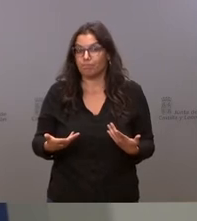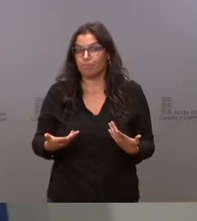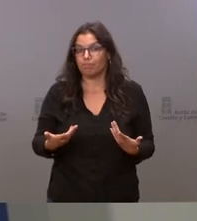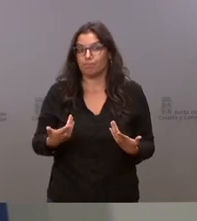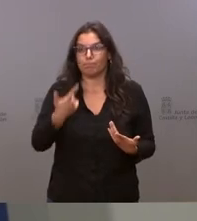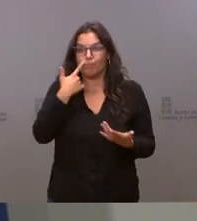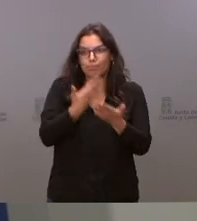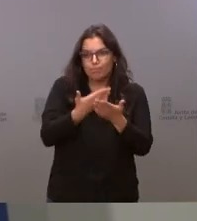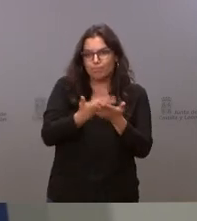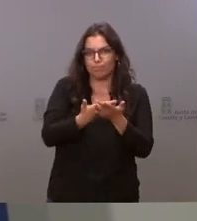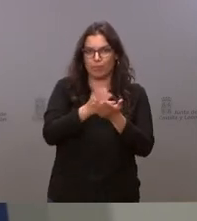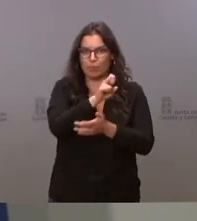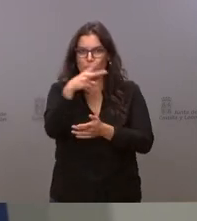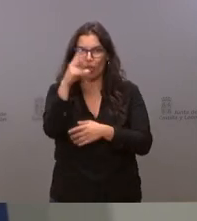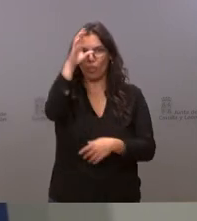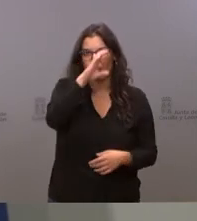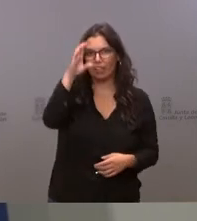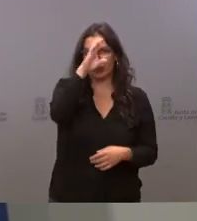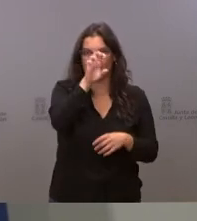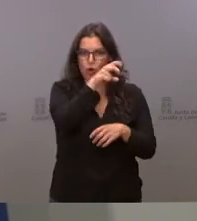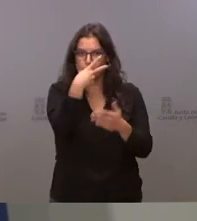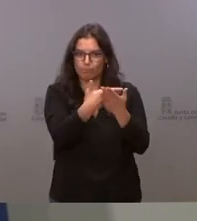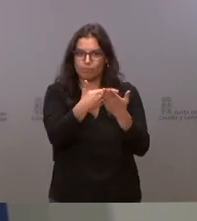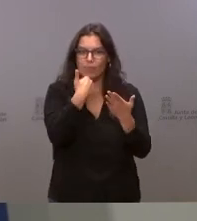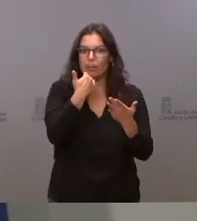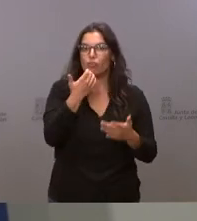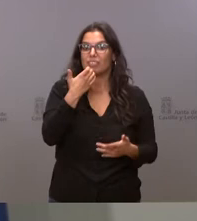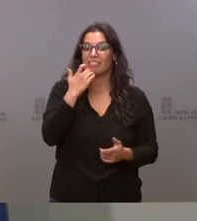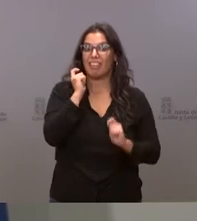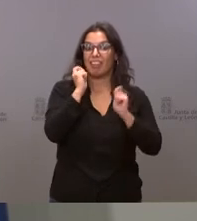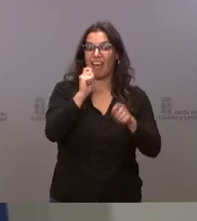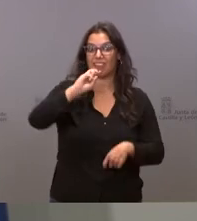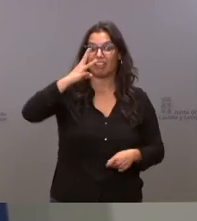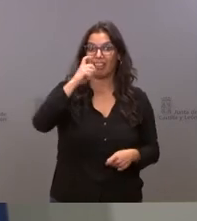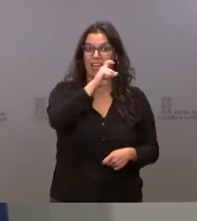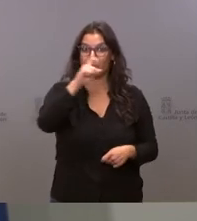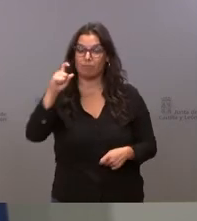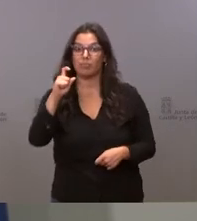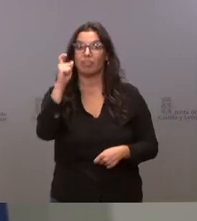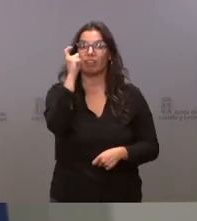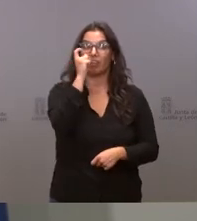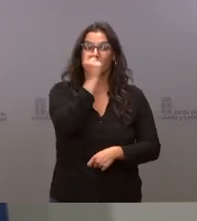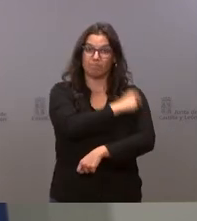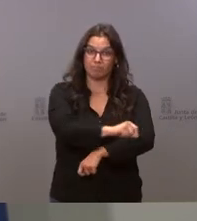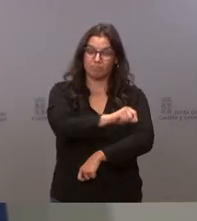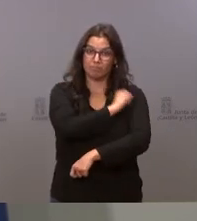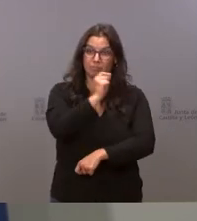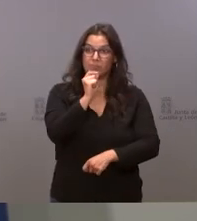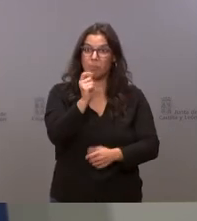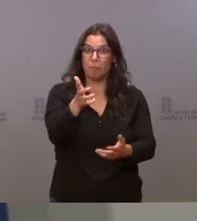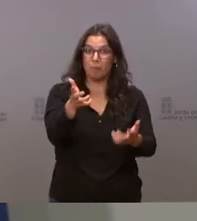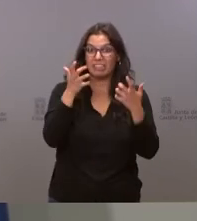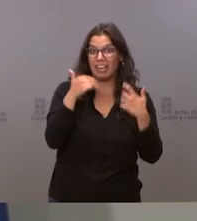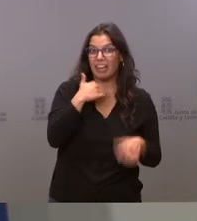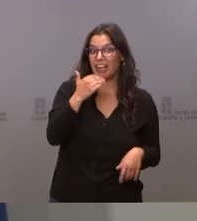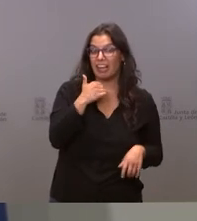evidencia científica sobre la ventaja o no de revacunar a los trabajadores si no están